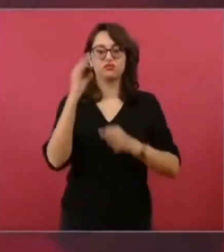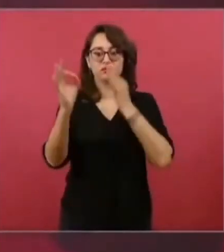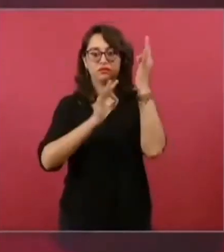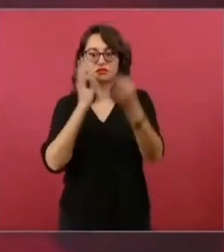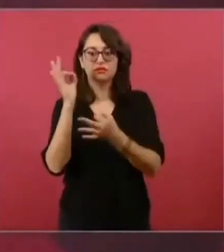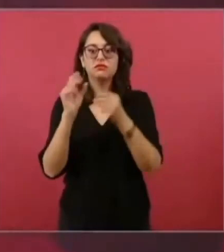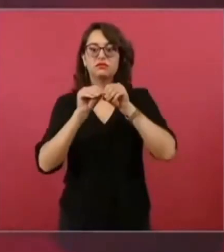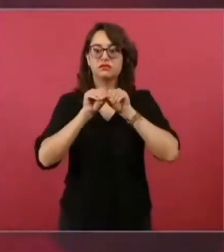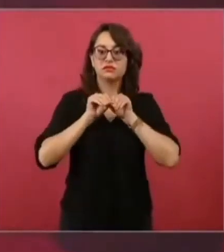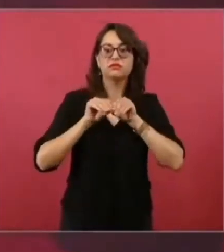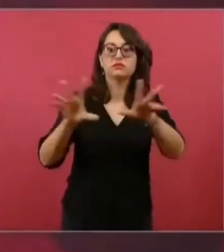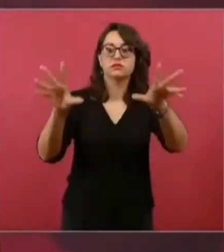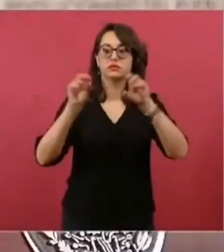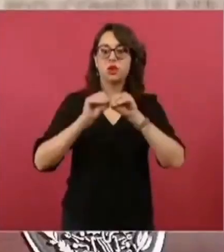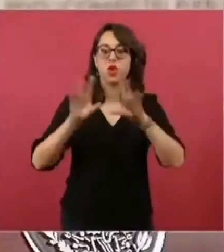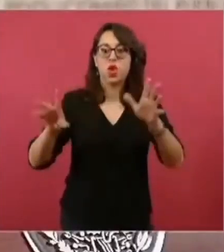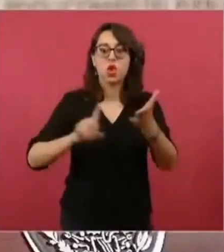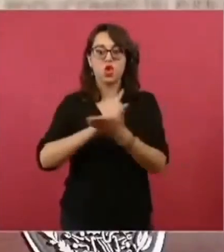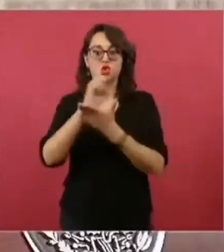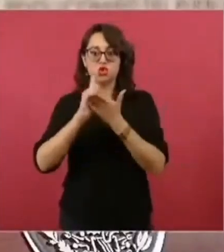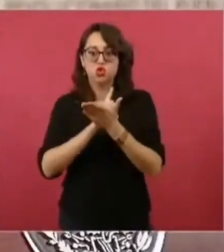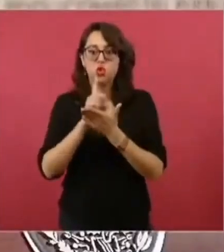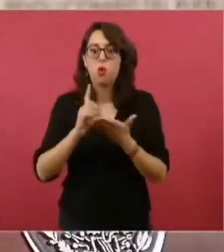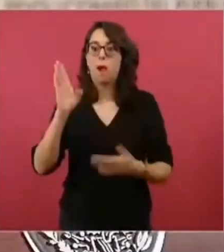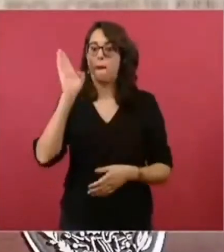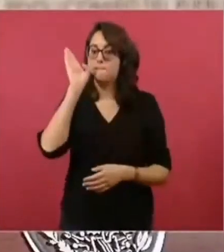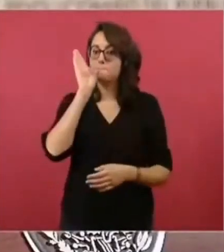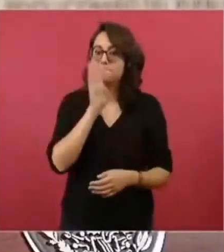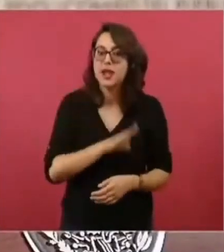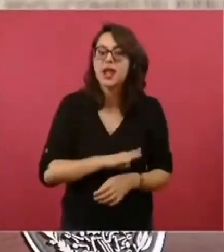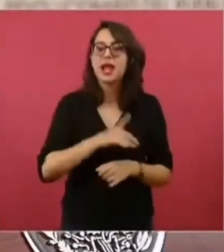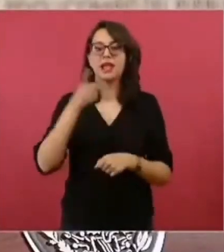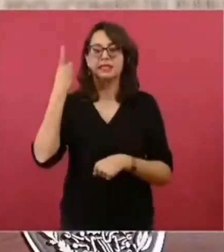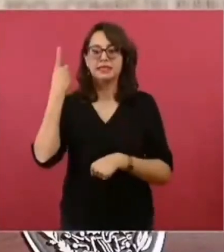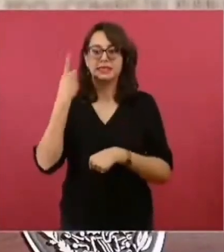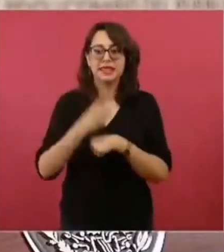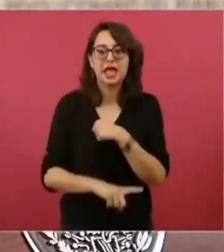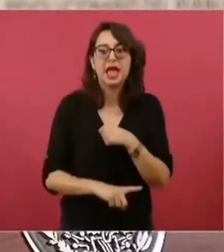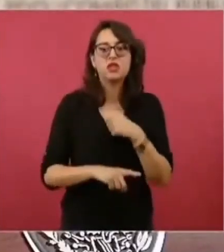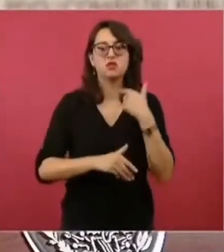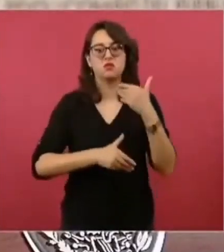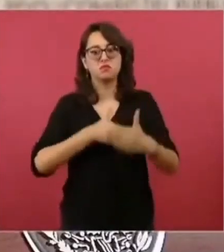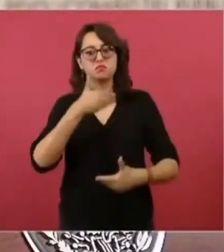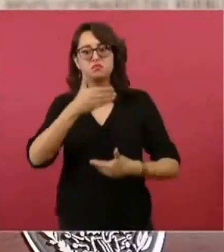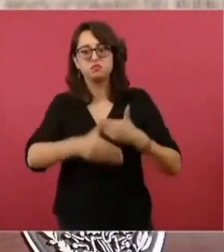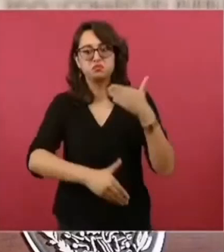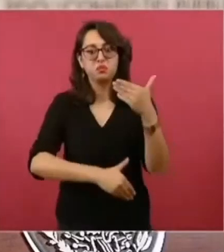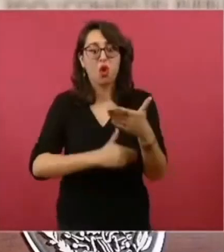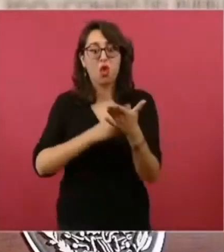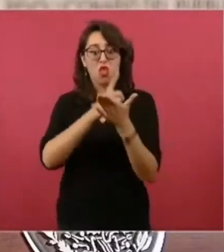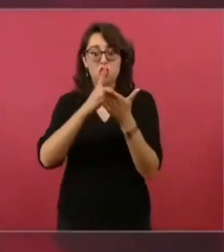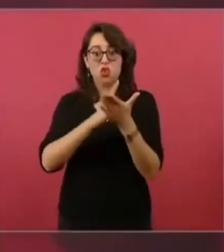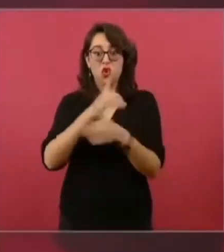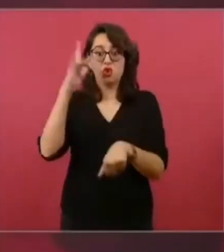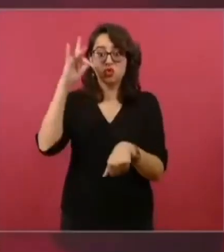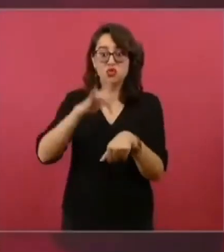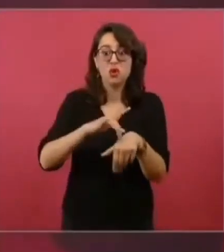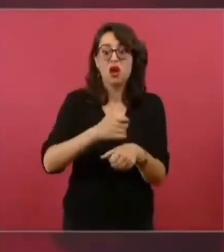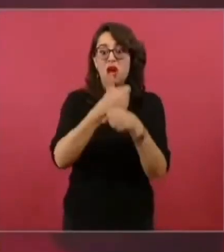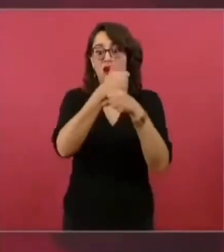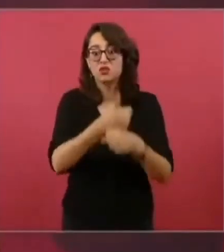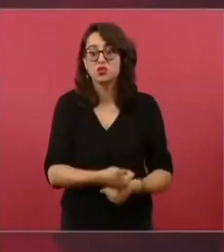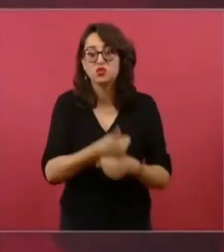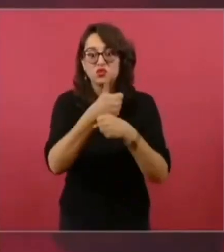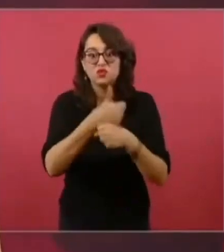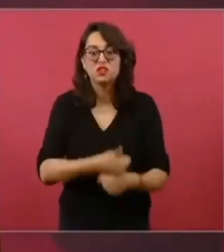jóvenes de que ese camino conduce al sufrimiento